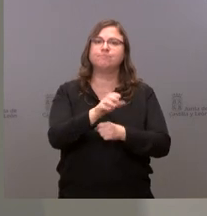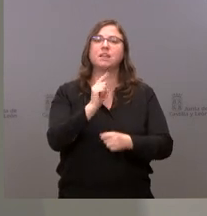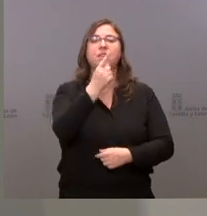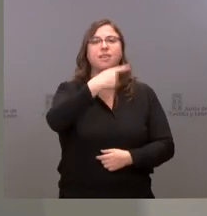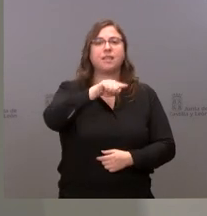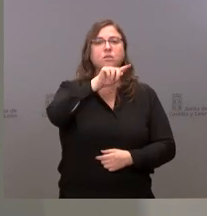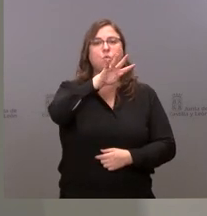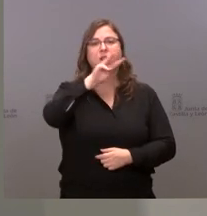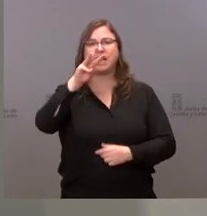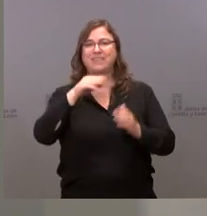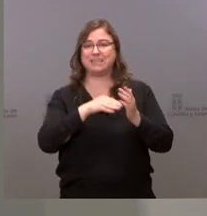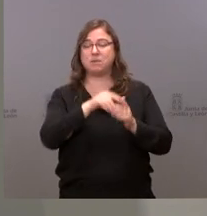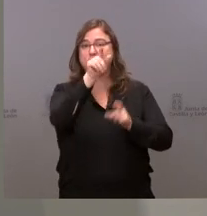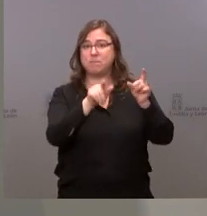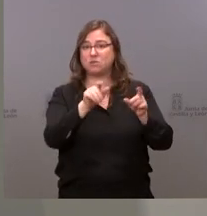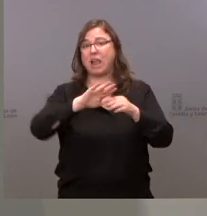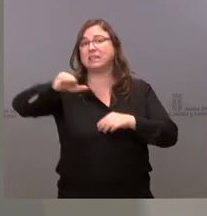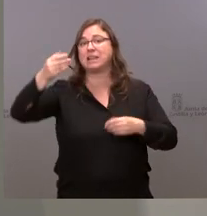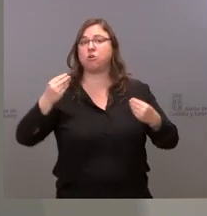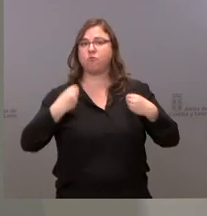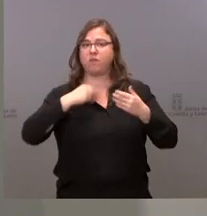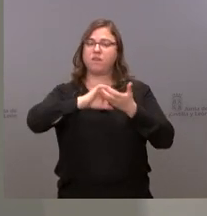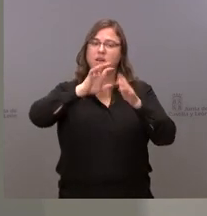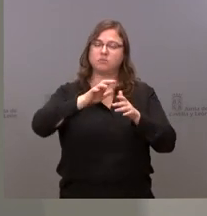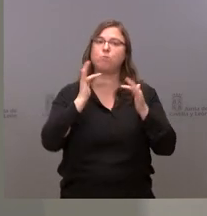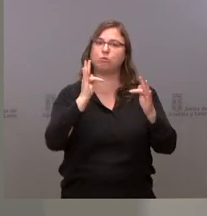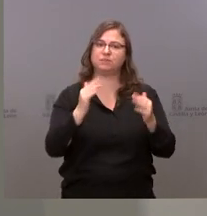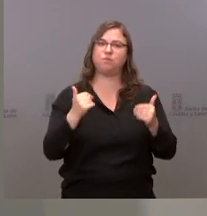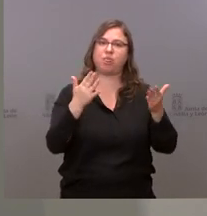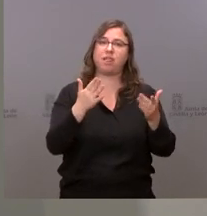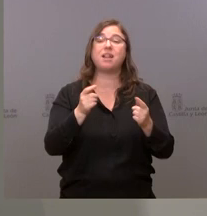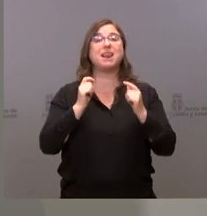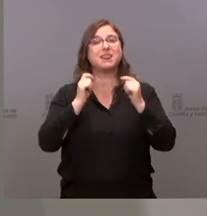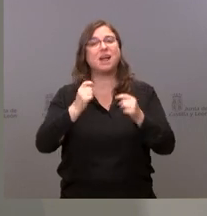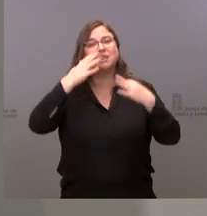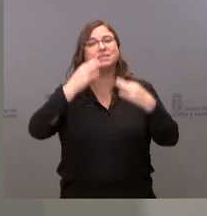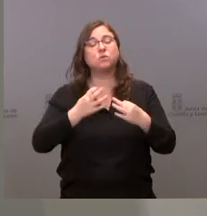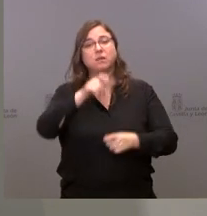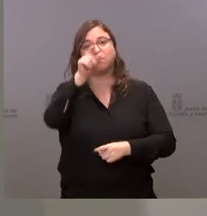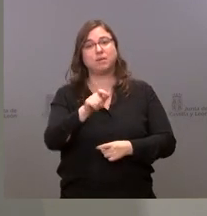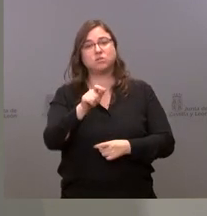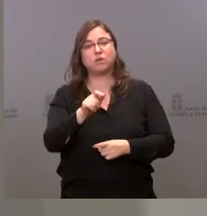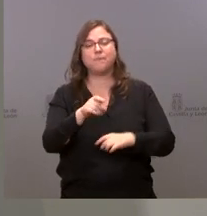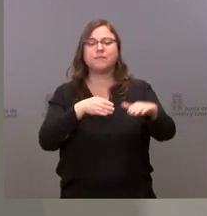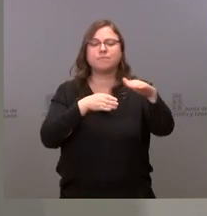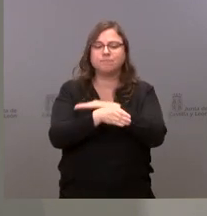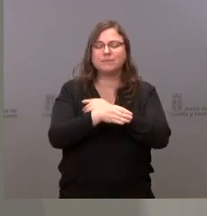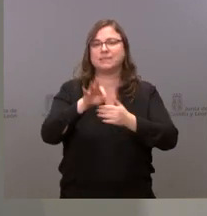personas extranjeras que tenemos en nuestra comunidad autónoma, asegurando el acceso de esta población a los servicios básicos,